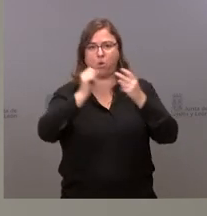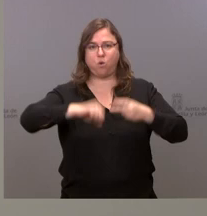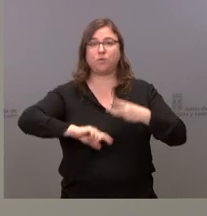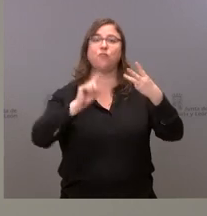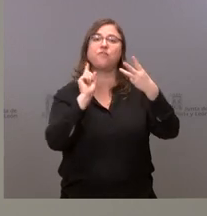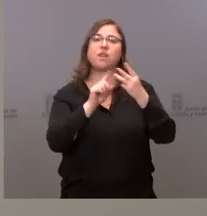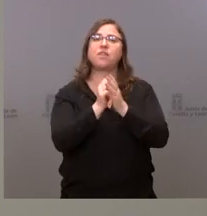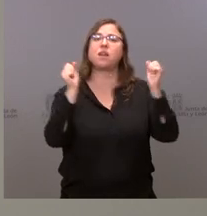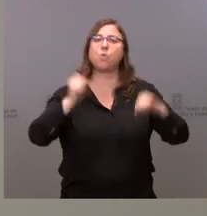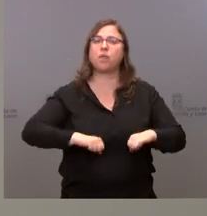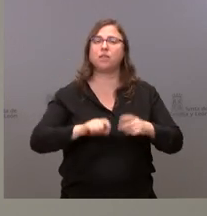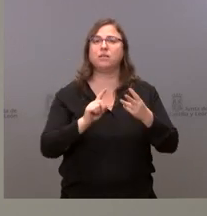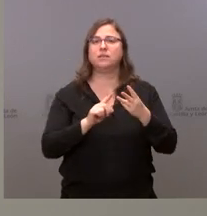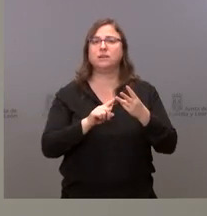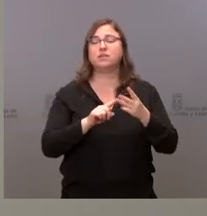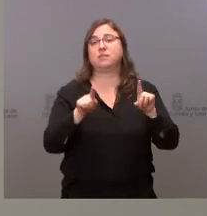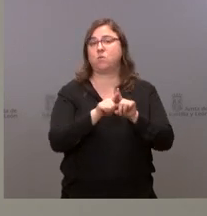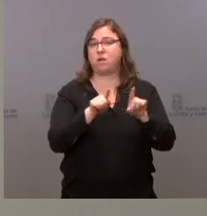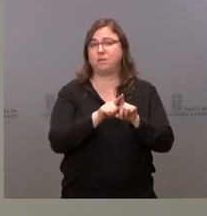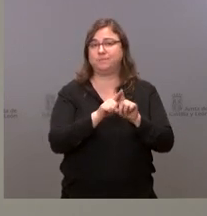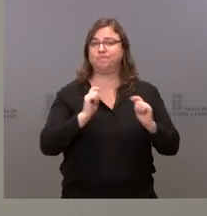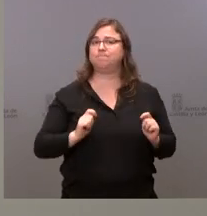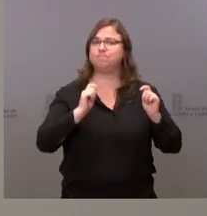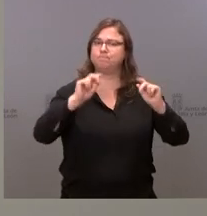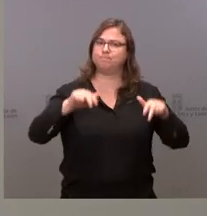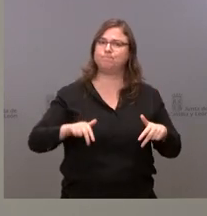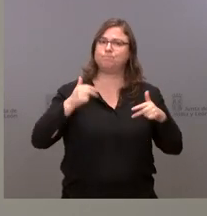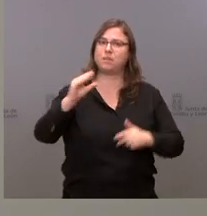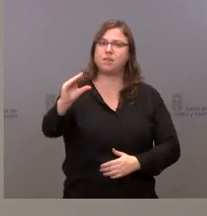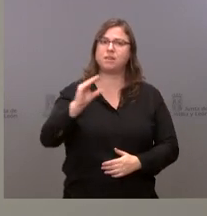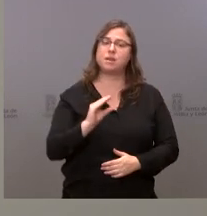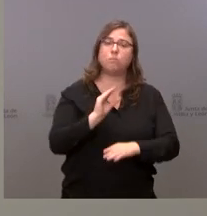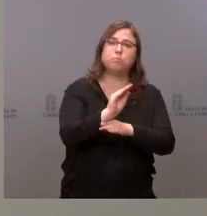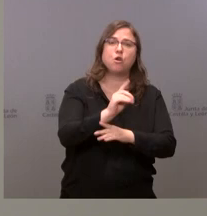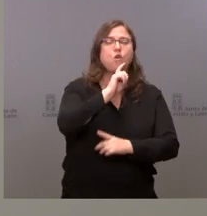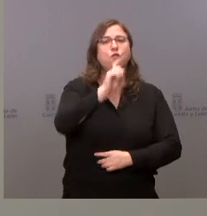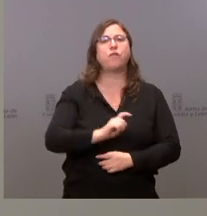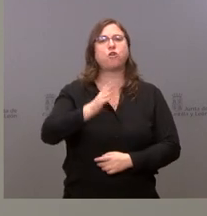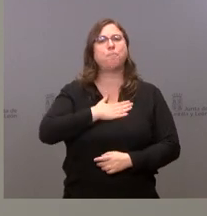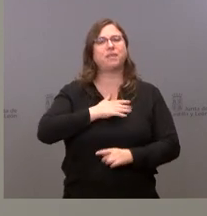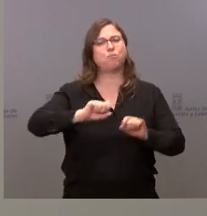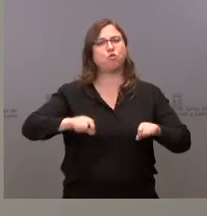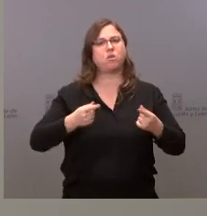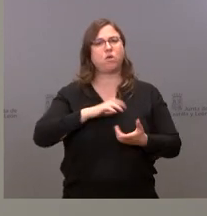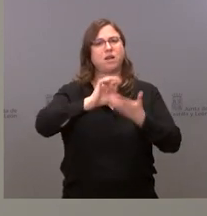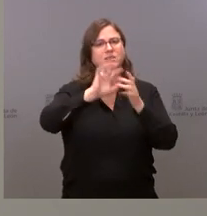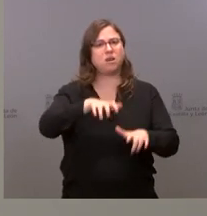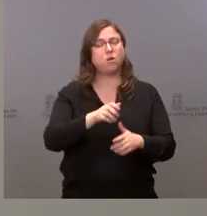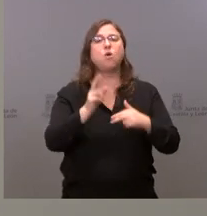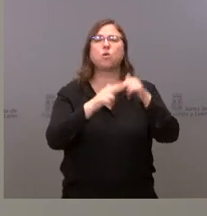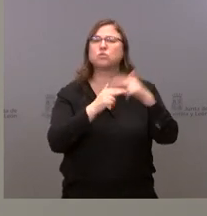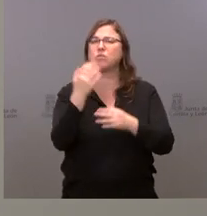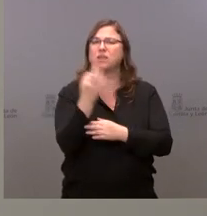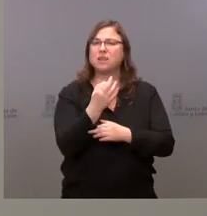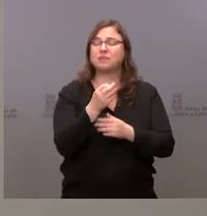Como tercer acuerdo, es un acuerdo por el que se autoriza la aportación dineraria a la Fundación Patrimonio Natural de Castilla y León para la construcción de